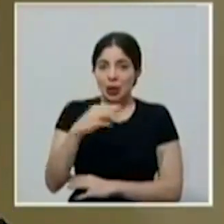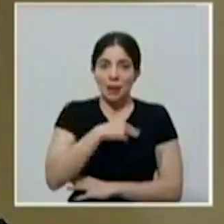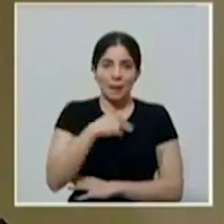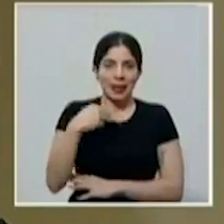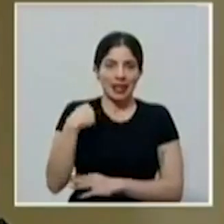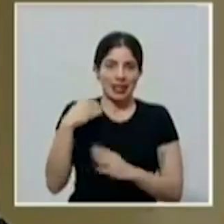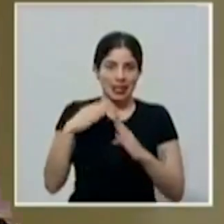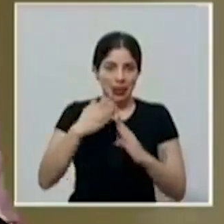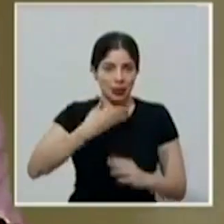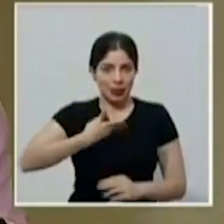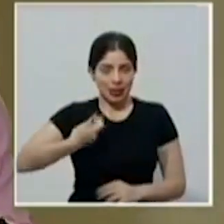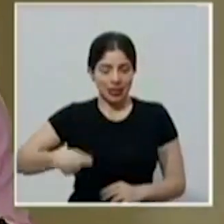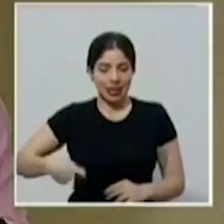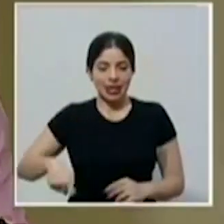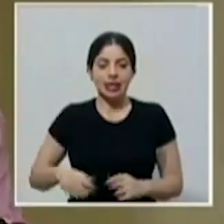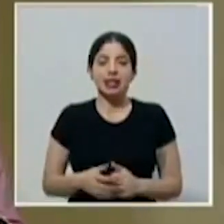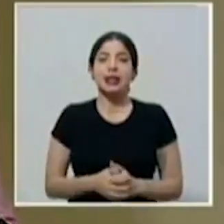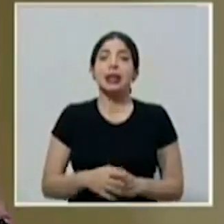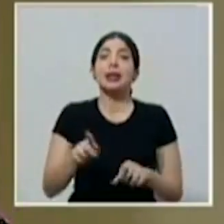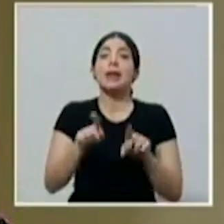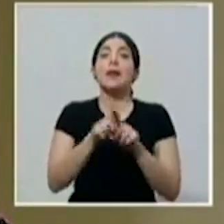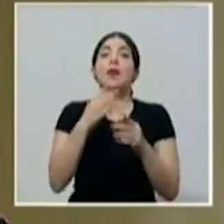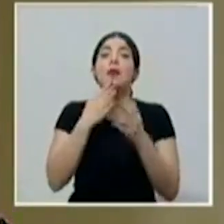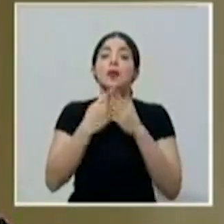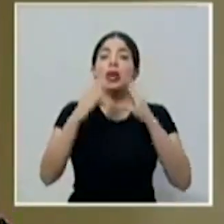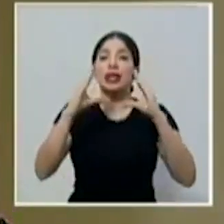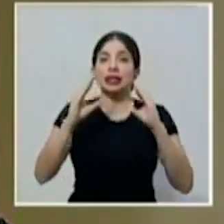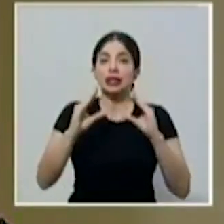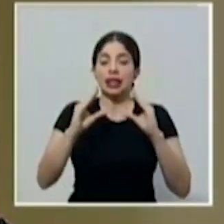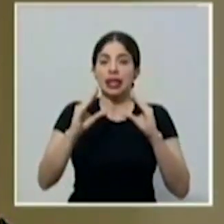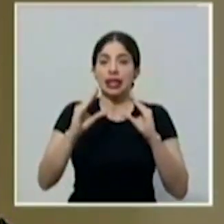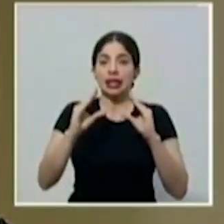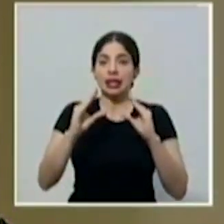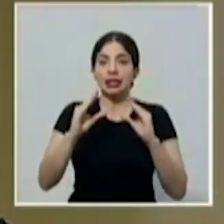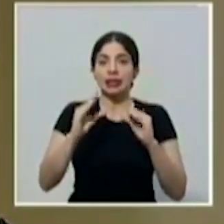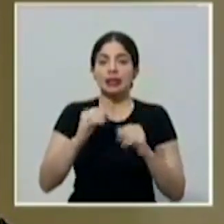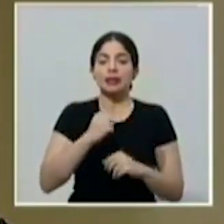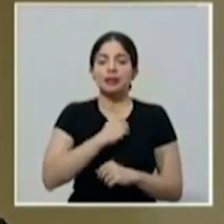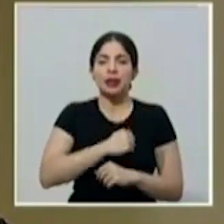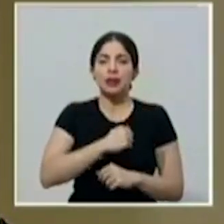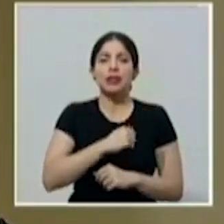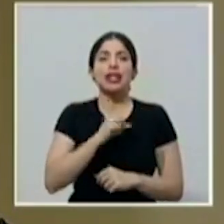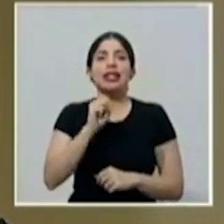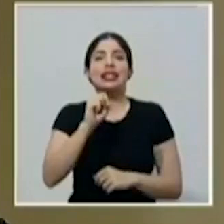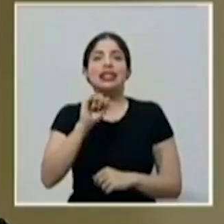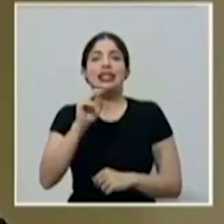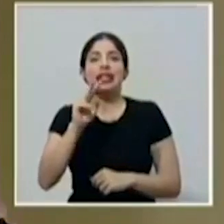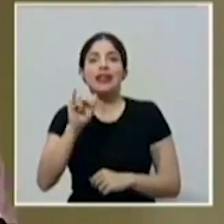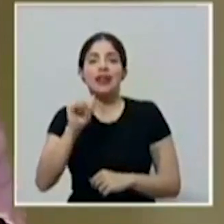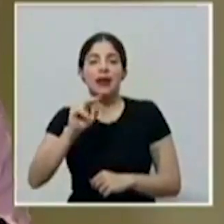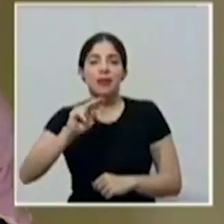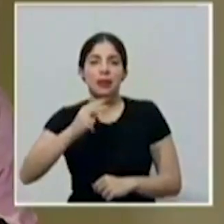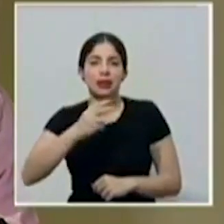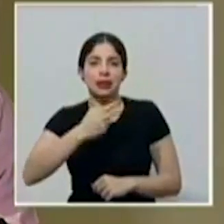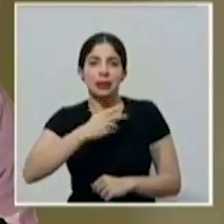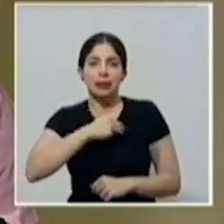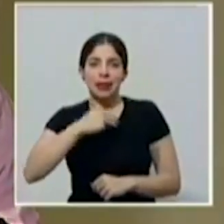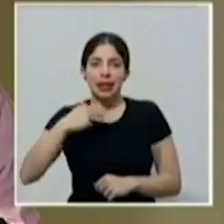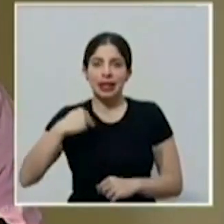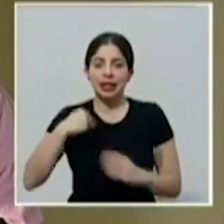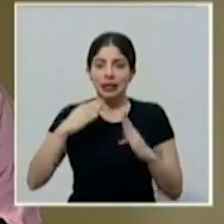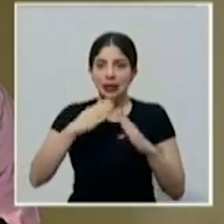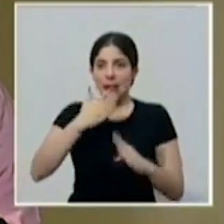de la Presidencia. Y muy buenas tardes, perdón, doña Silvia, viceministra de la